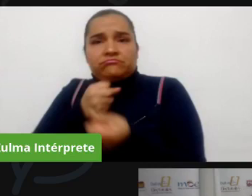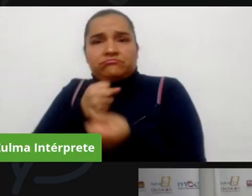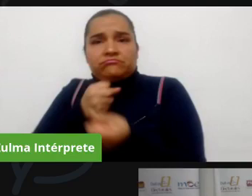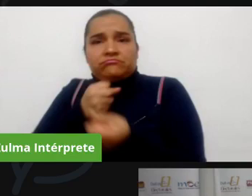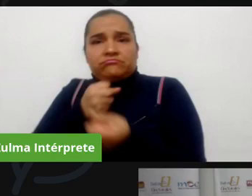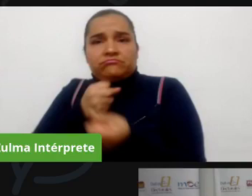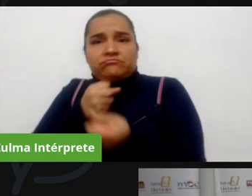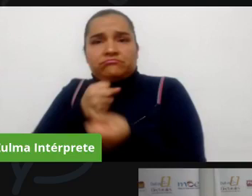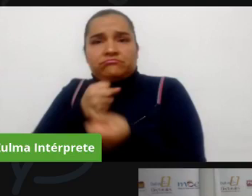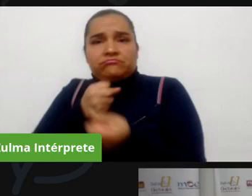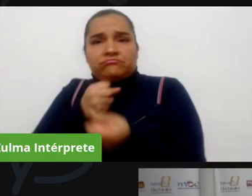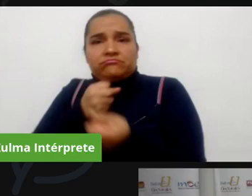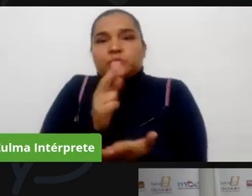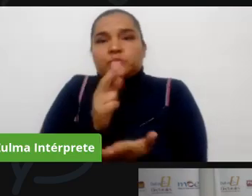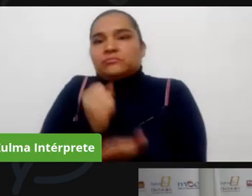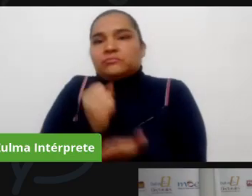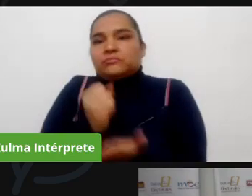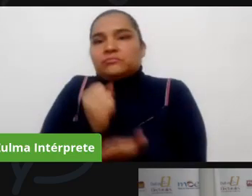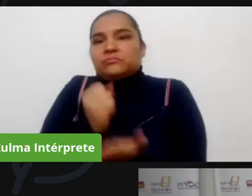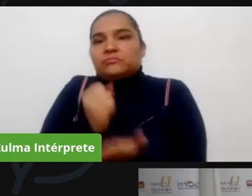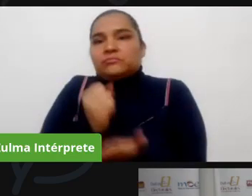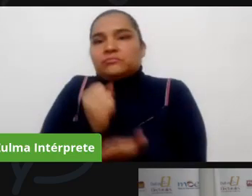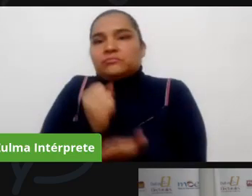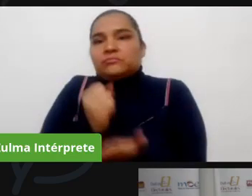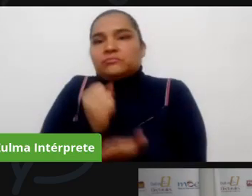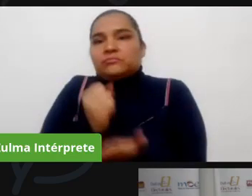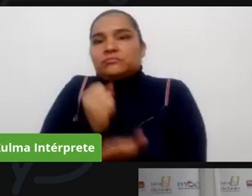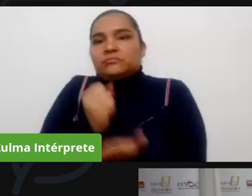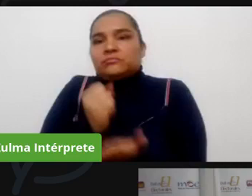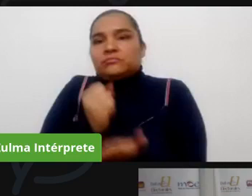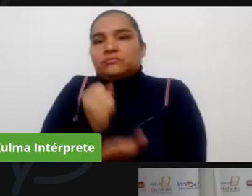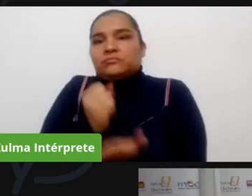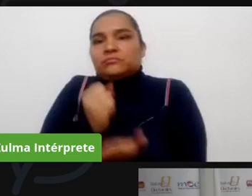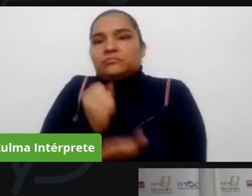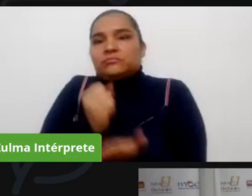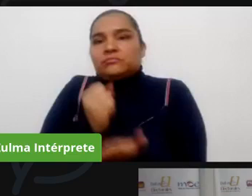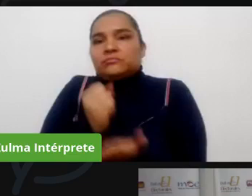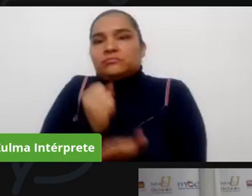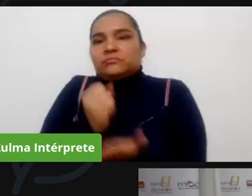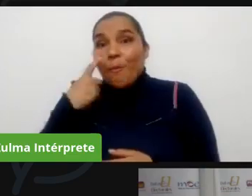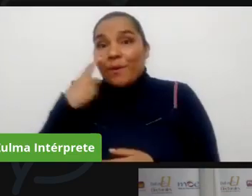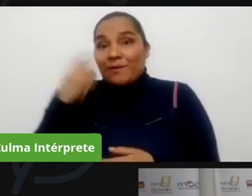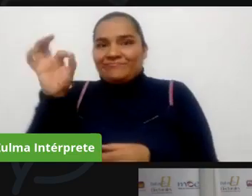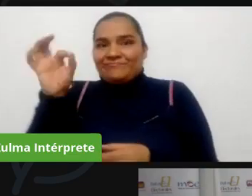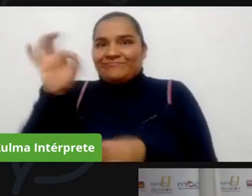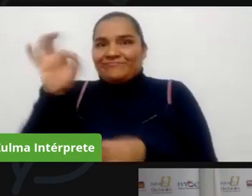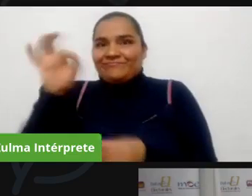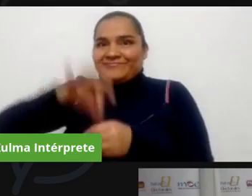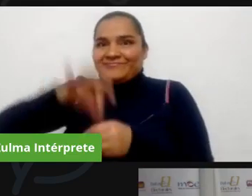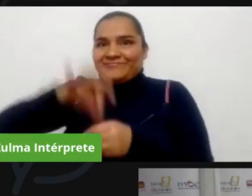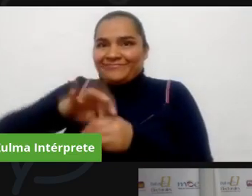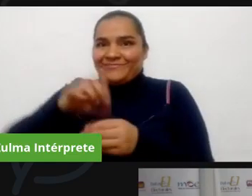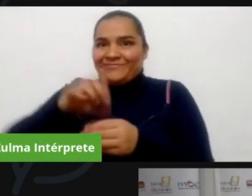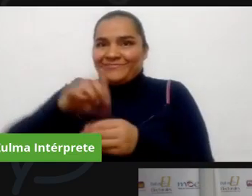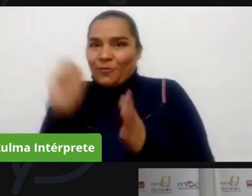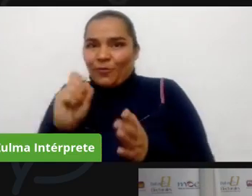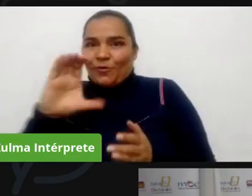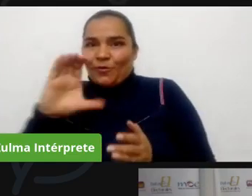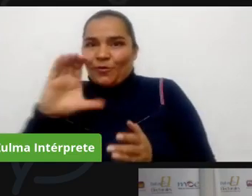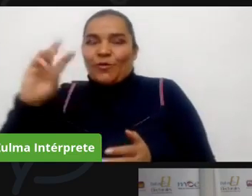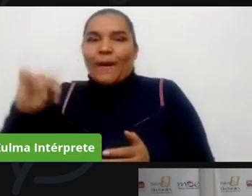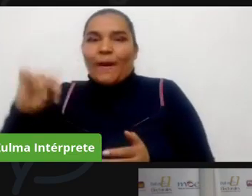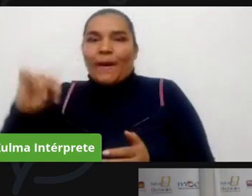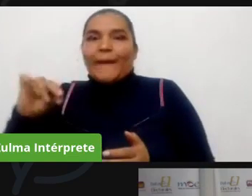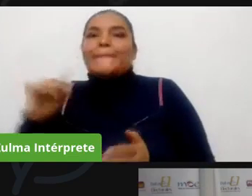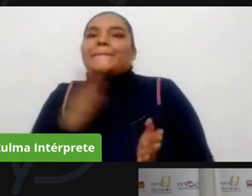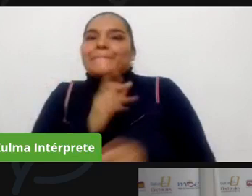la misión de observación electoral nuestra principal apuesta es ampliar la democracia es profundizar la democracia y que esa